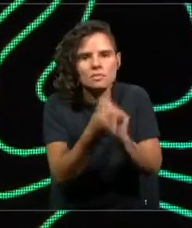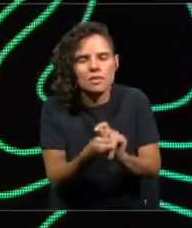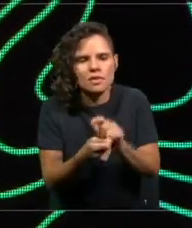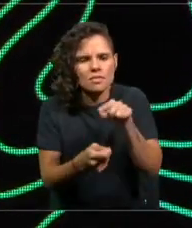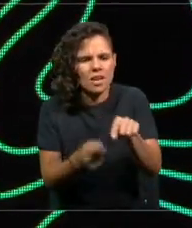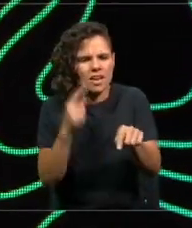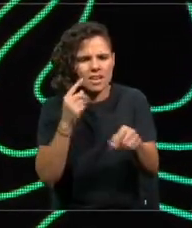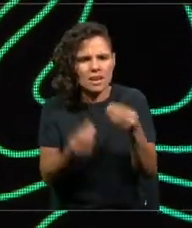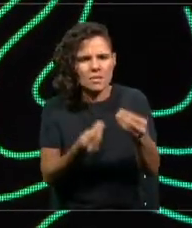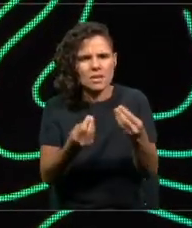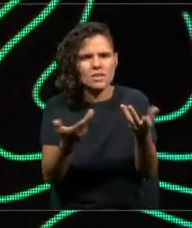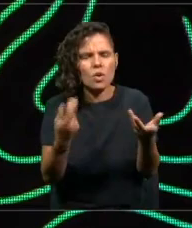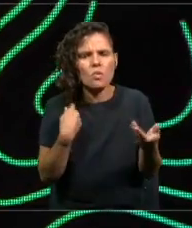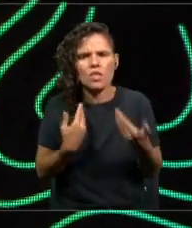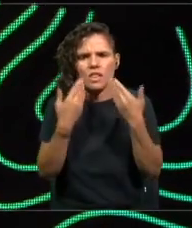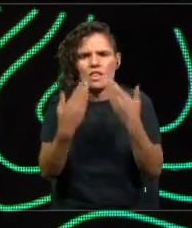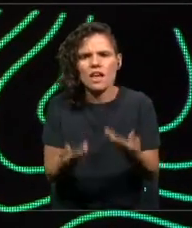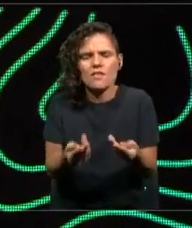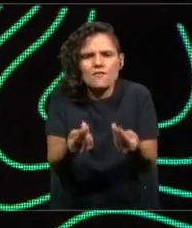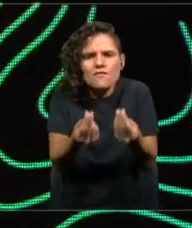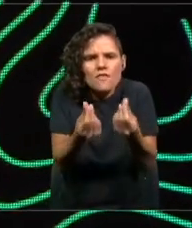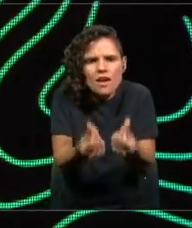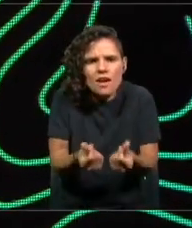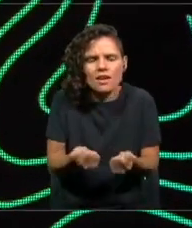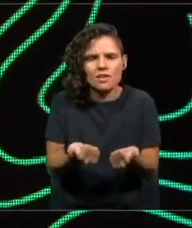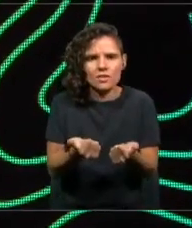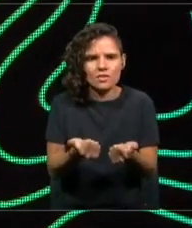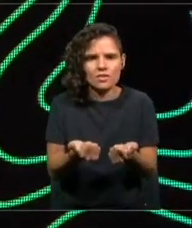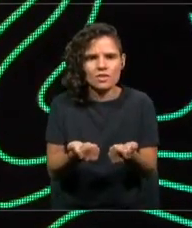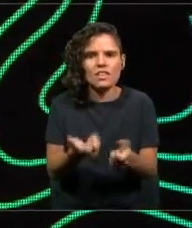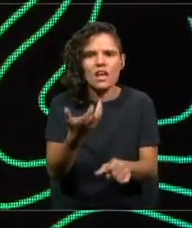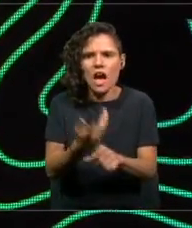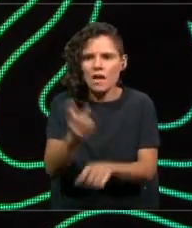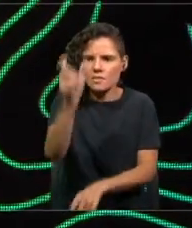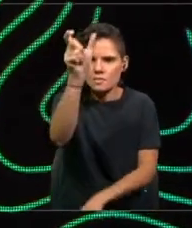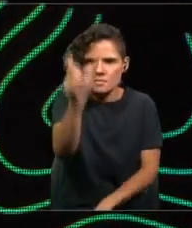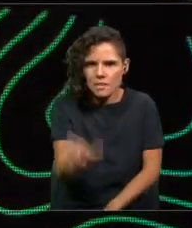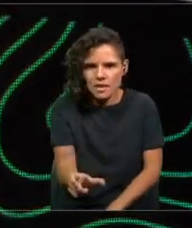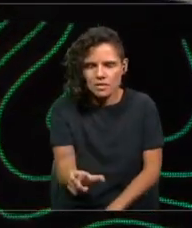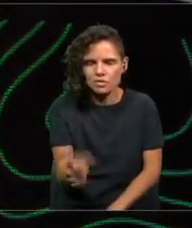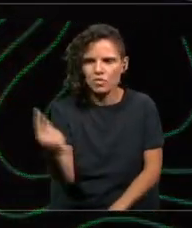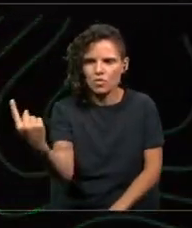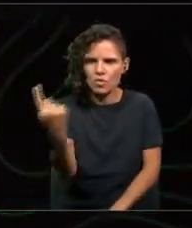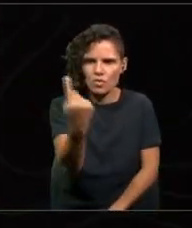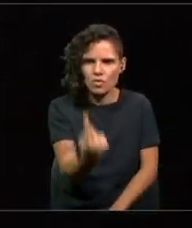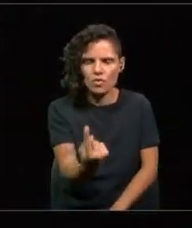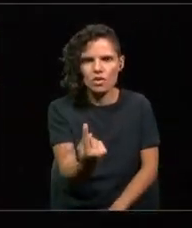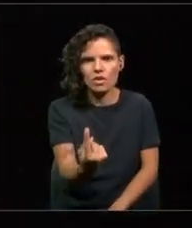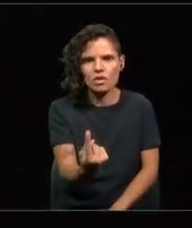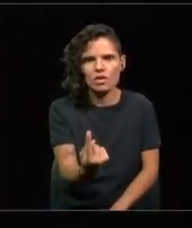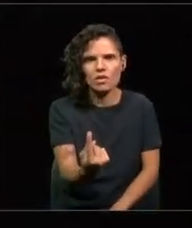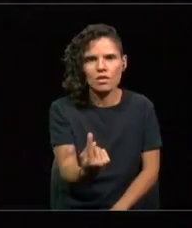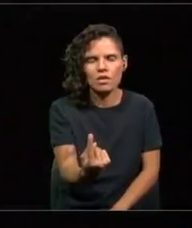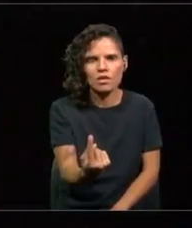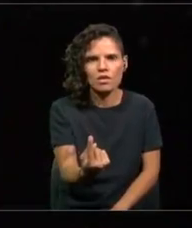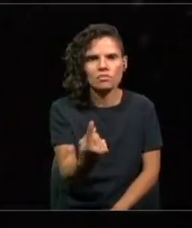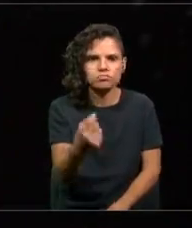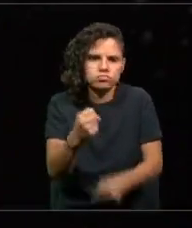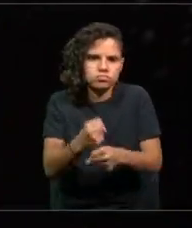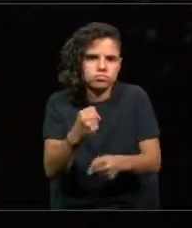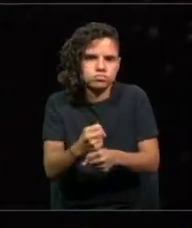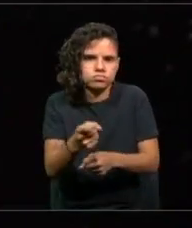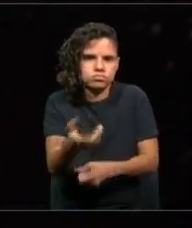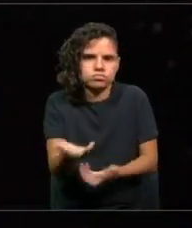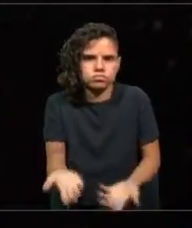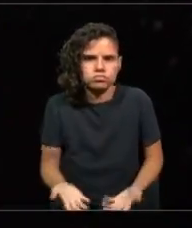ello le damos sentido y valor a la existencia de ese sujeto, sujeta, que es trabajador y trabajadora.